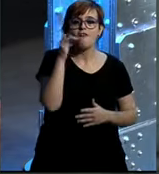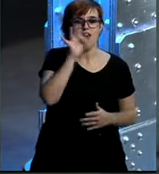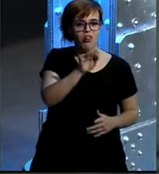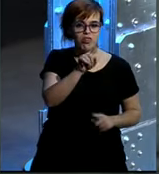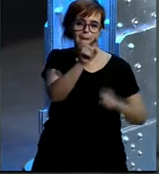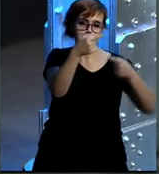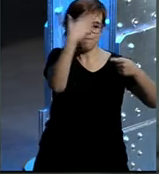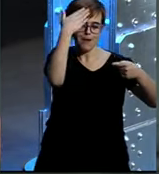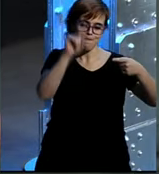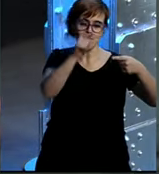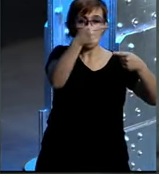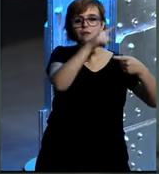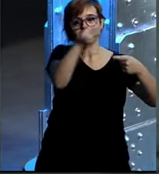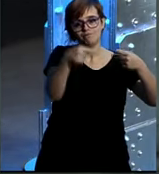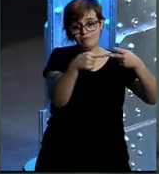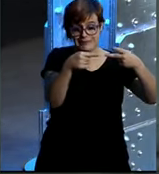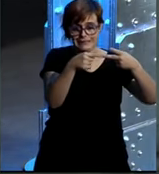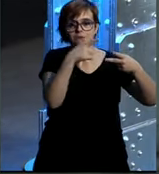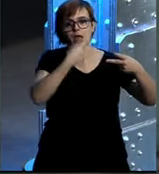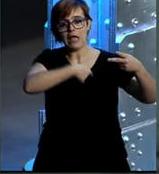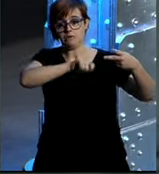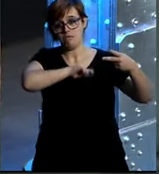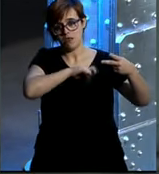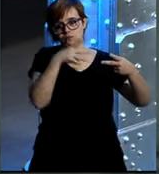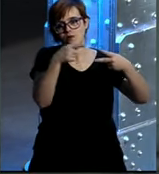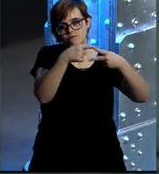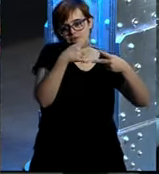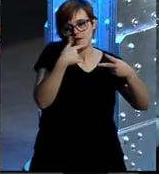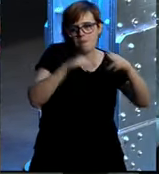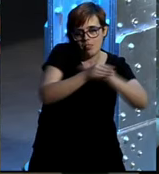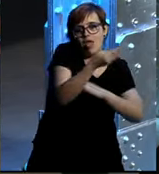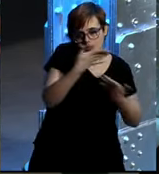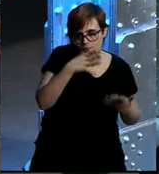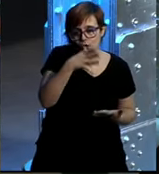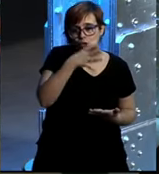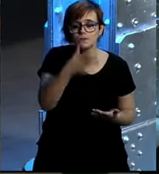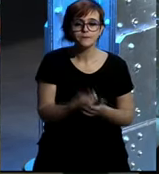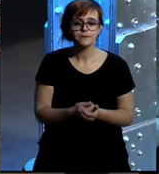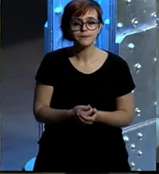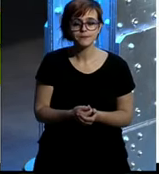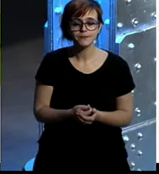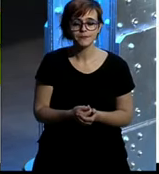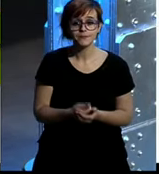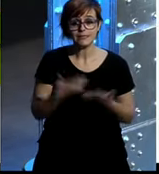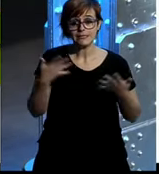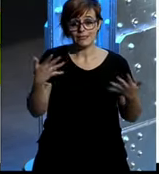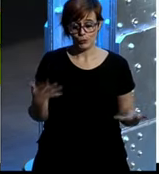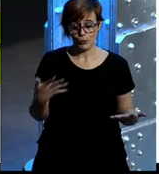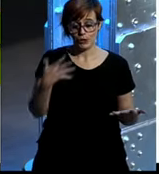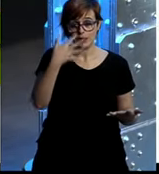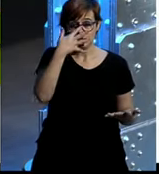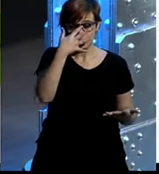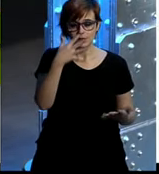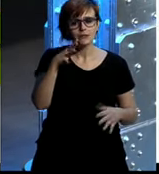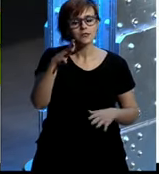Francia, que es la madre, la matriz, ¿no?, donde está nuestra matriz. Eso simplemente es una anécdota para ubicarnos. ¿Qué